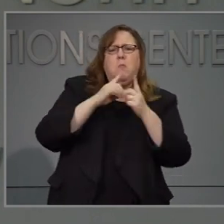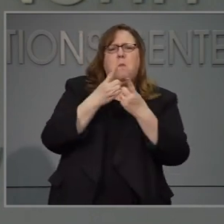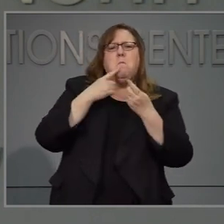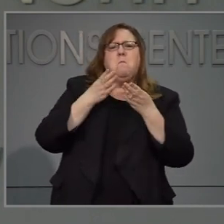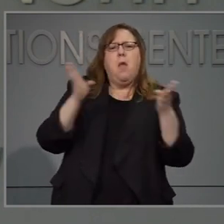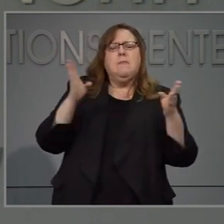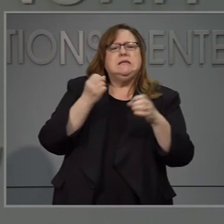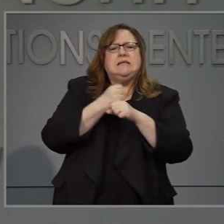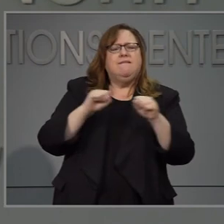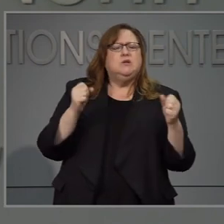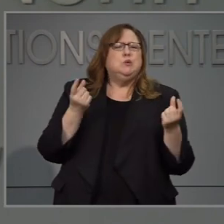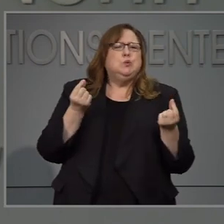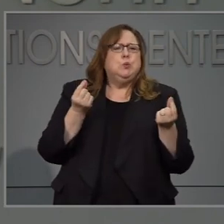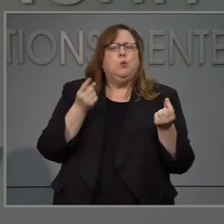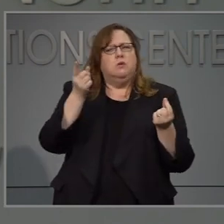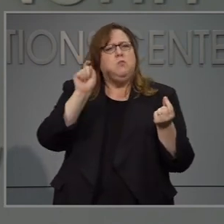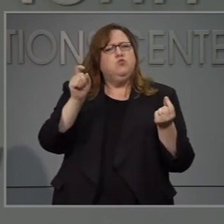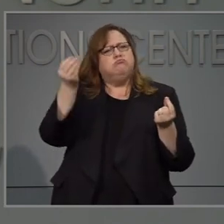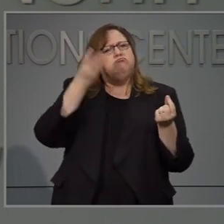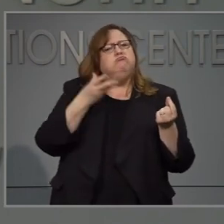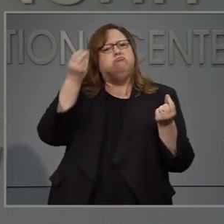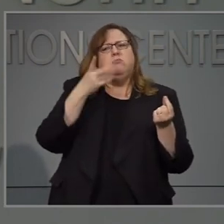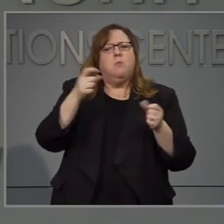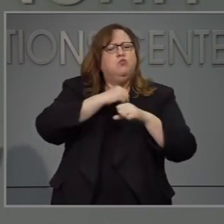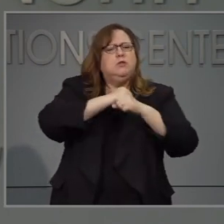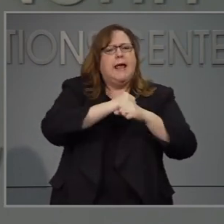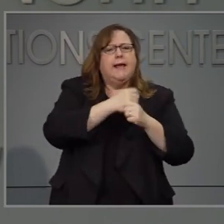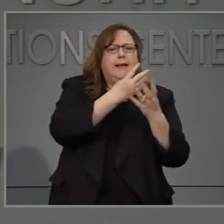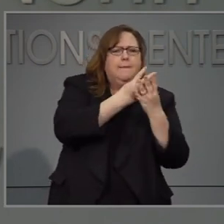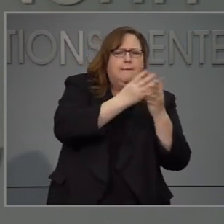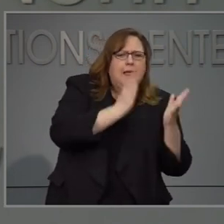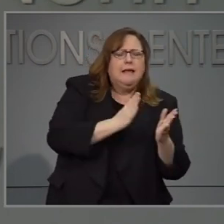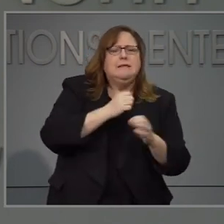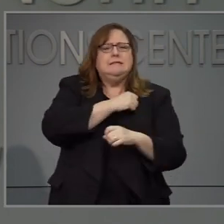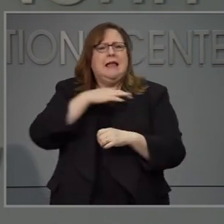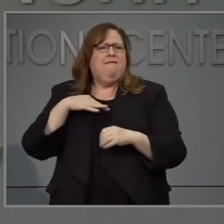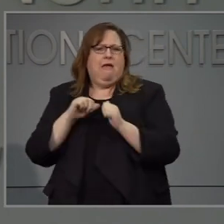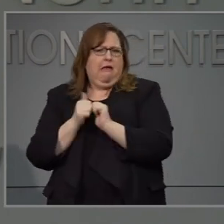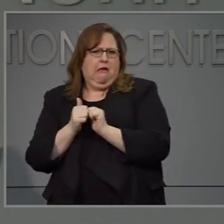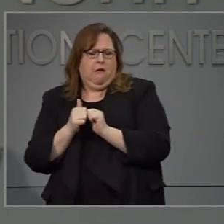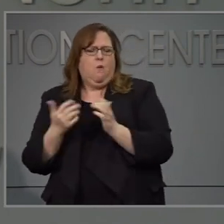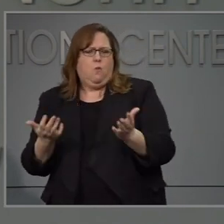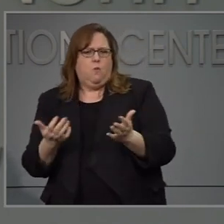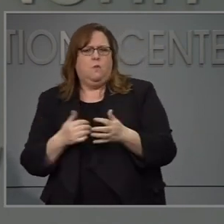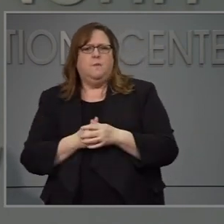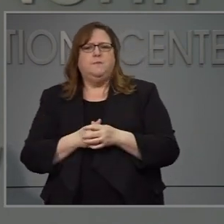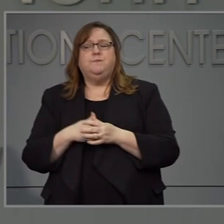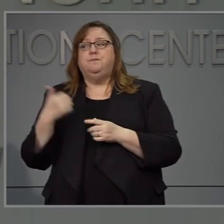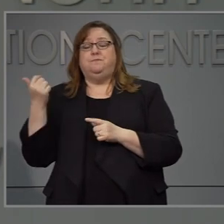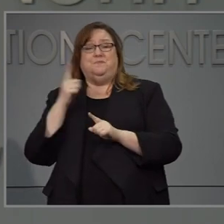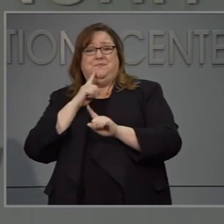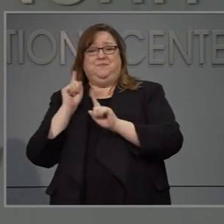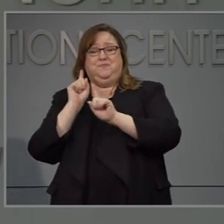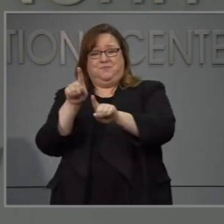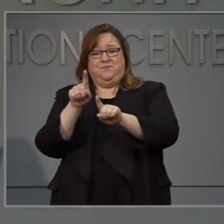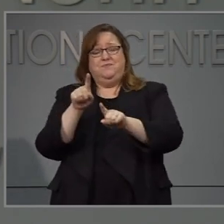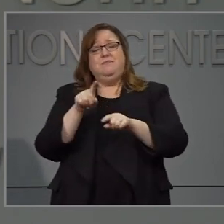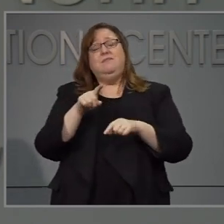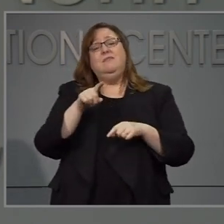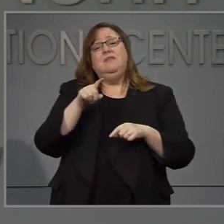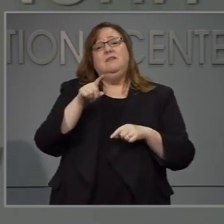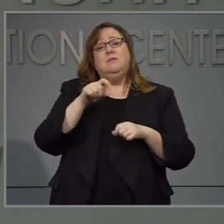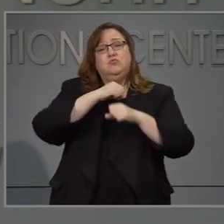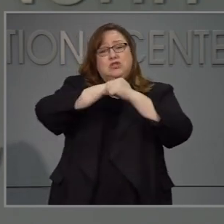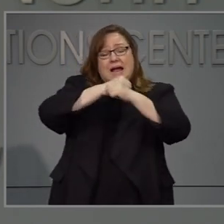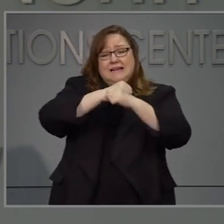el departamento de seguridad pública está tomando que medidas está tomando para proteger al personal respuesta primero